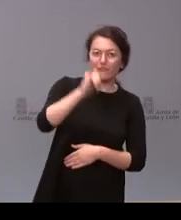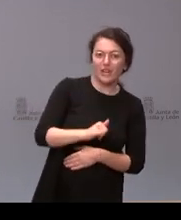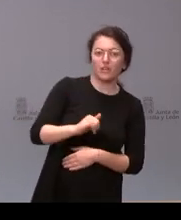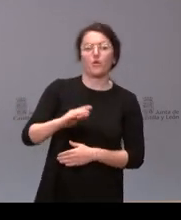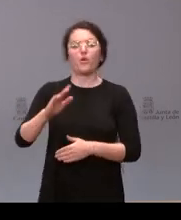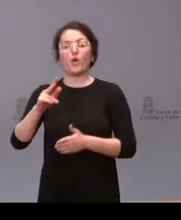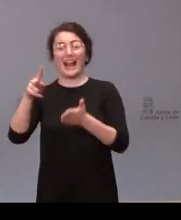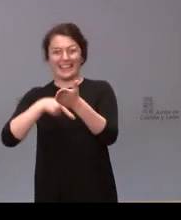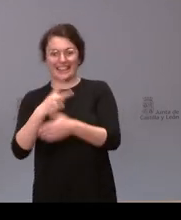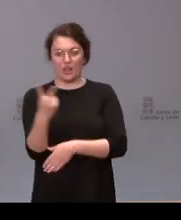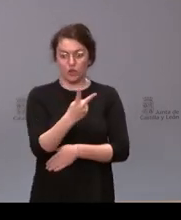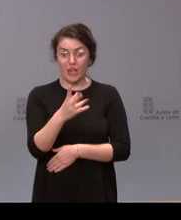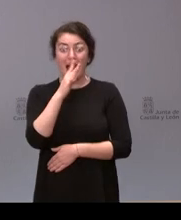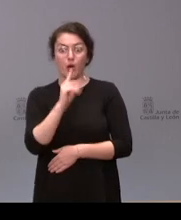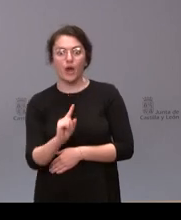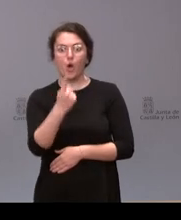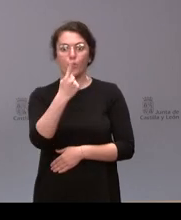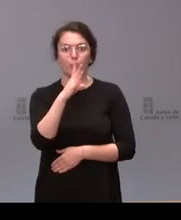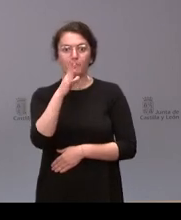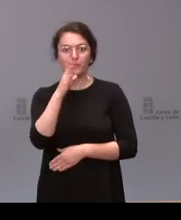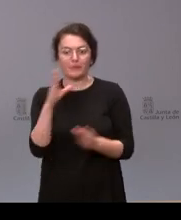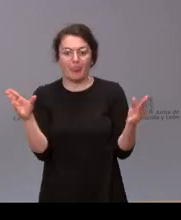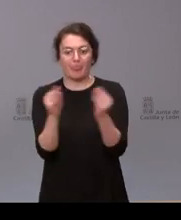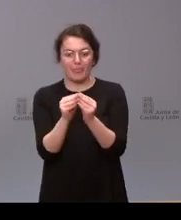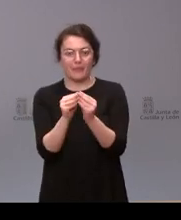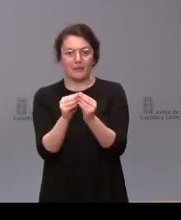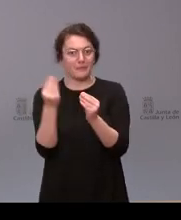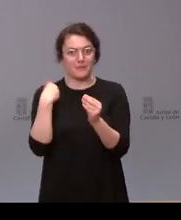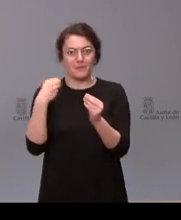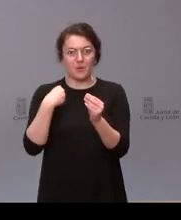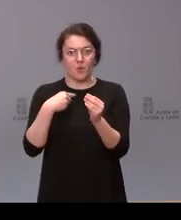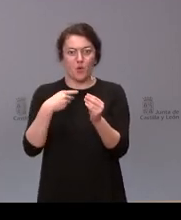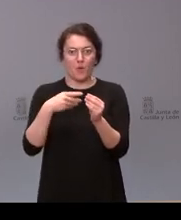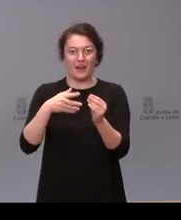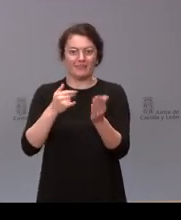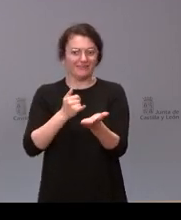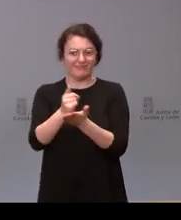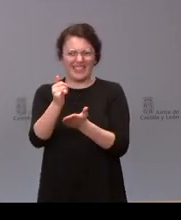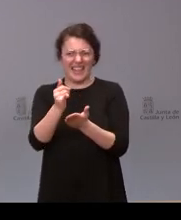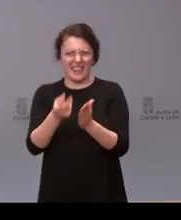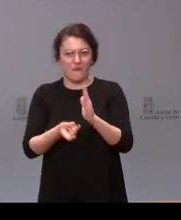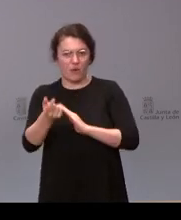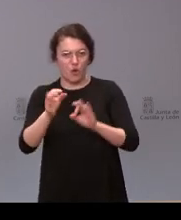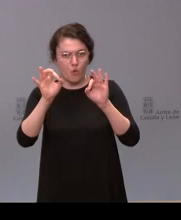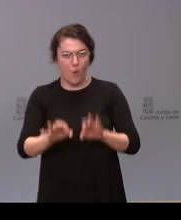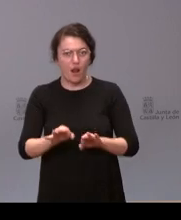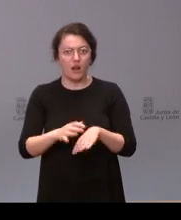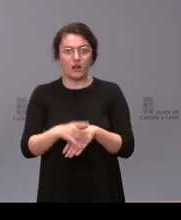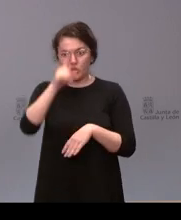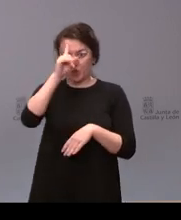sino que son uno porque están unidos y tienen la misma línea de evacuación no sé cuál es la posición de la junta para